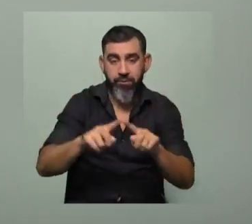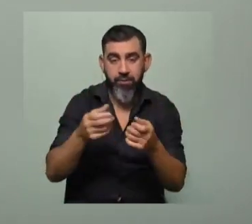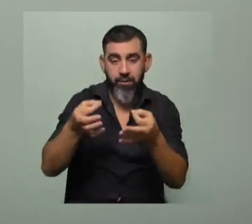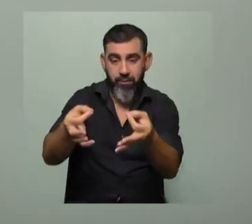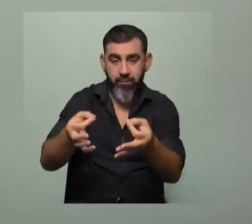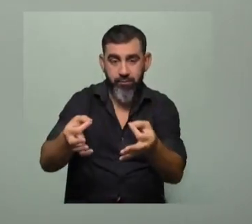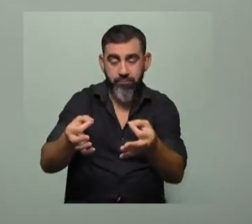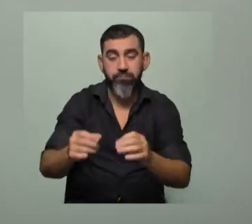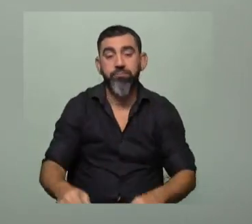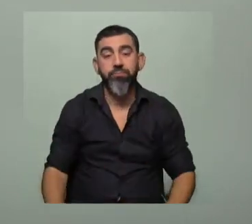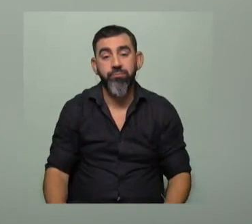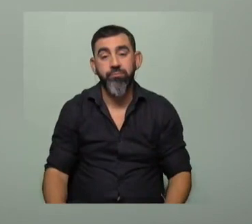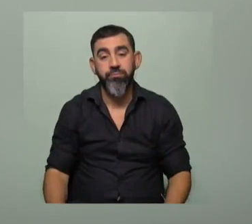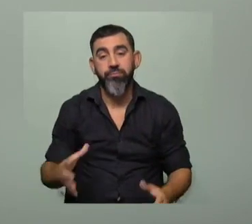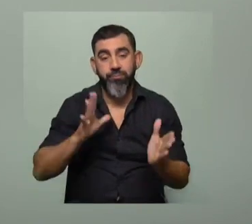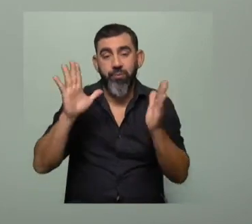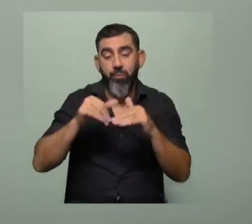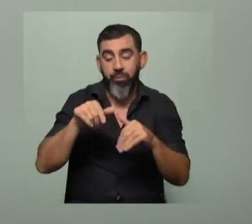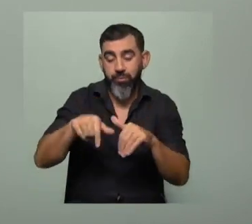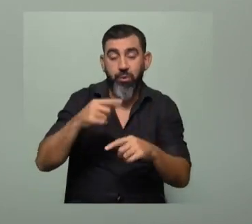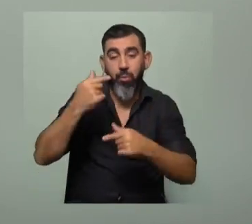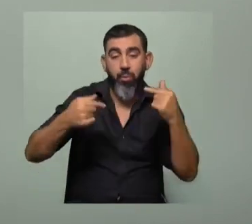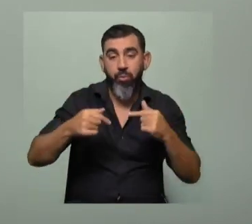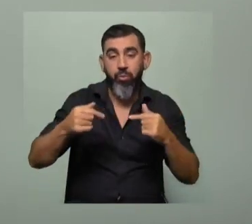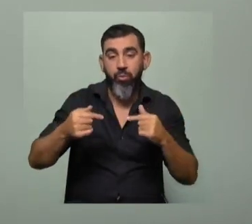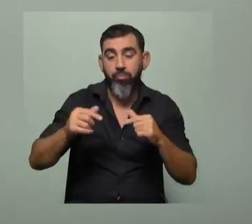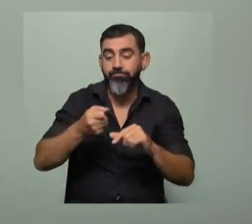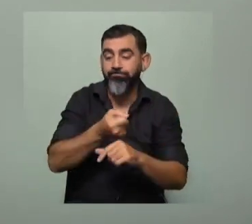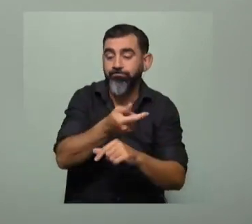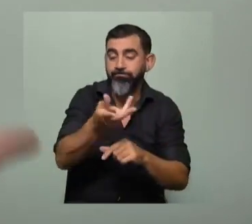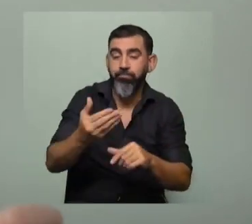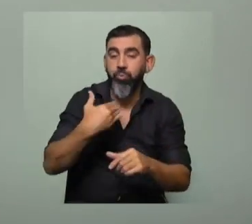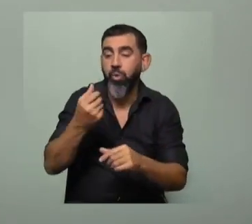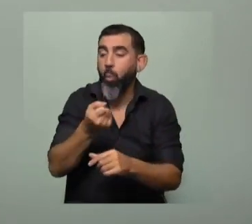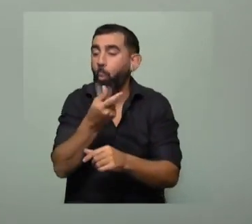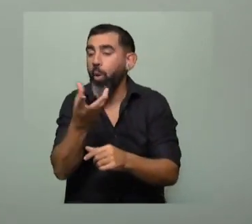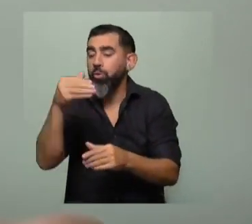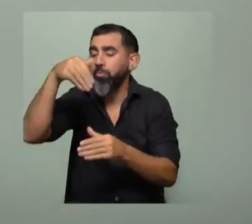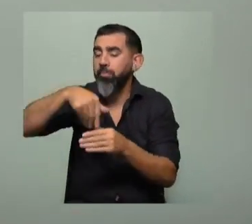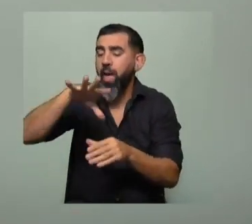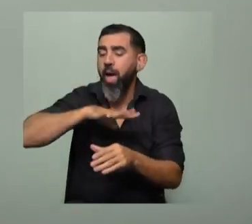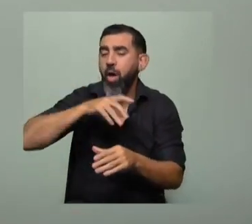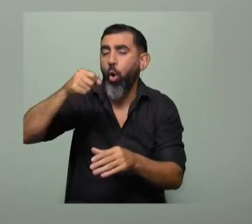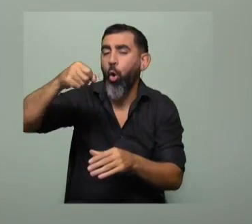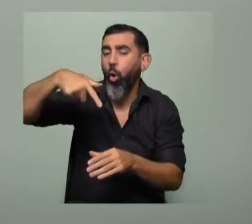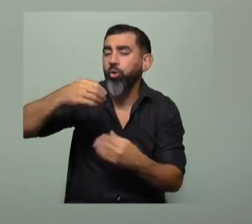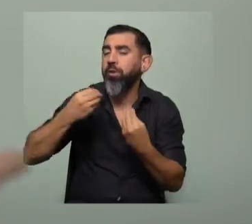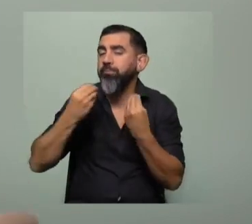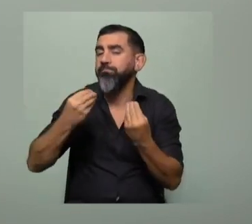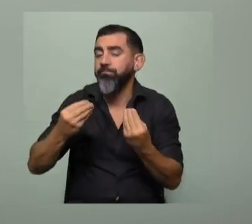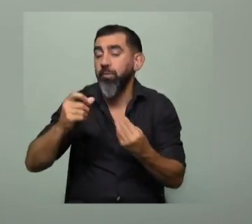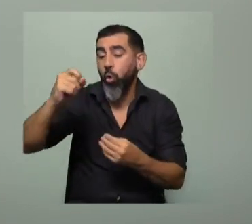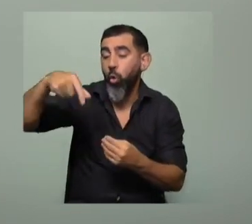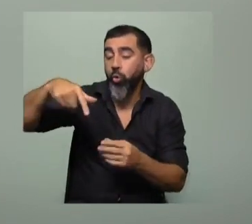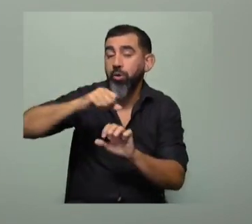uno no puede trabajar tampoco con productos que no están cuantificados, porque yo no sé cuántos miligramos hay en esa gota. Y además que en esa